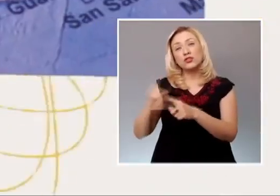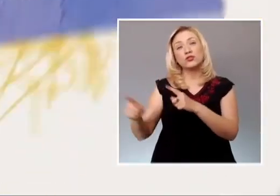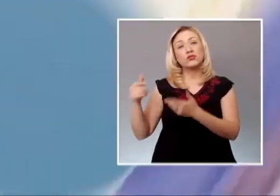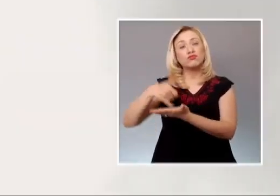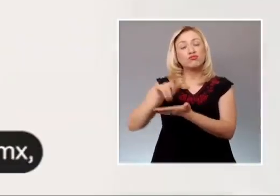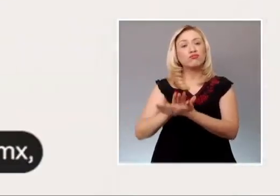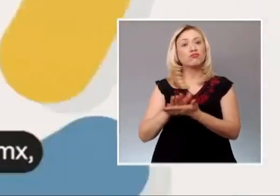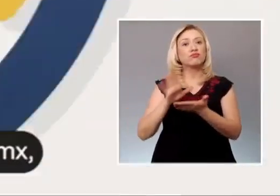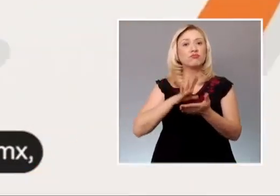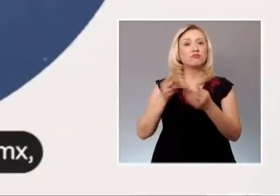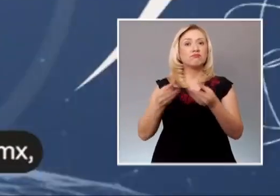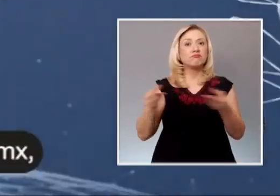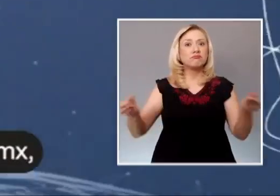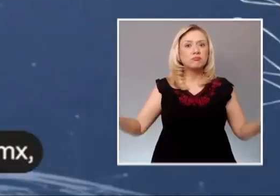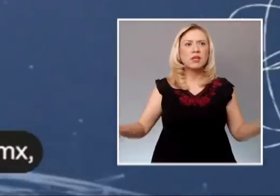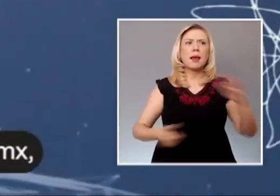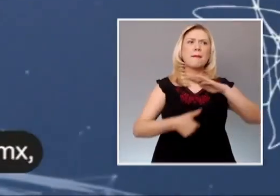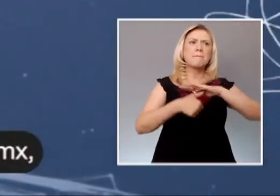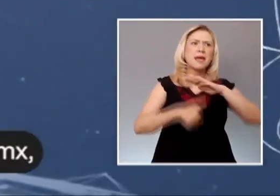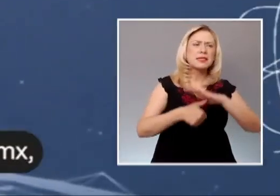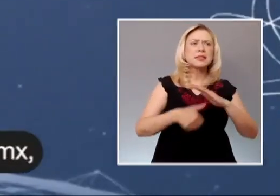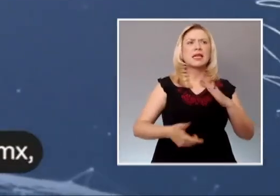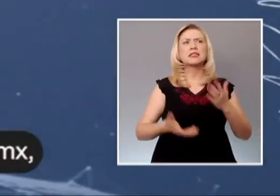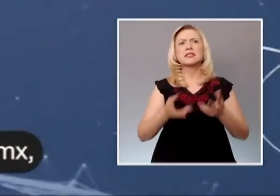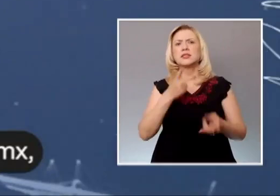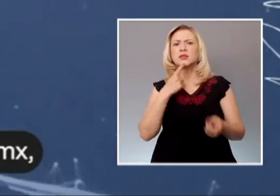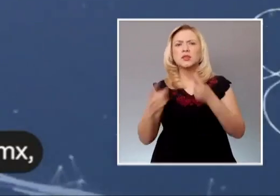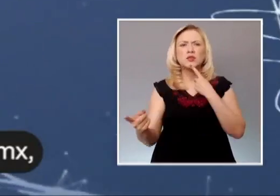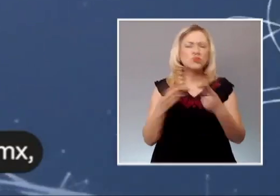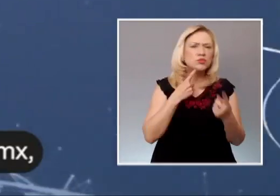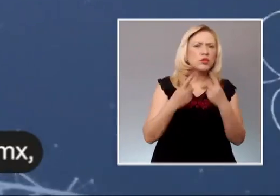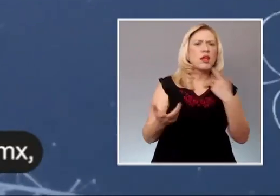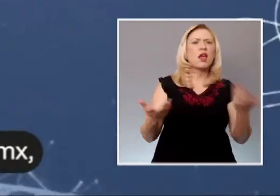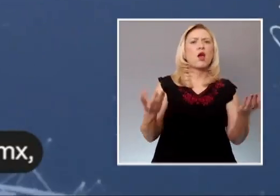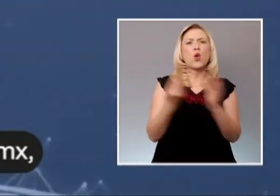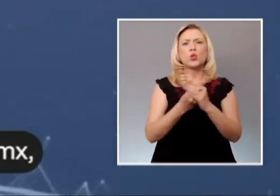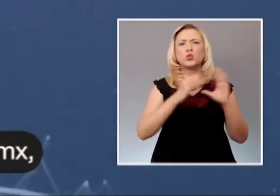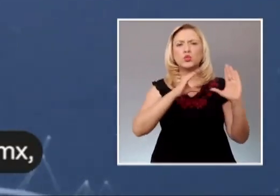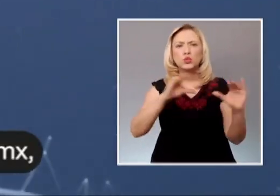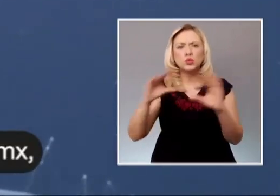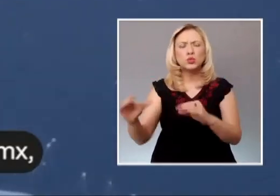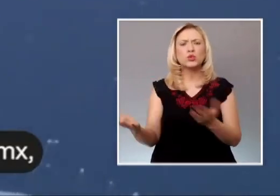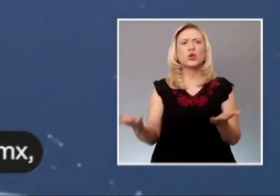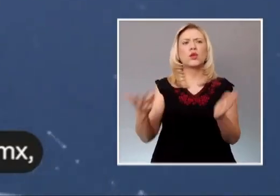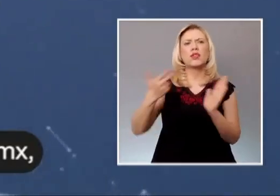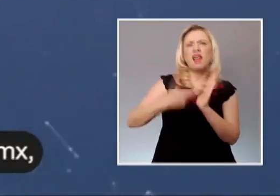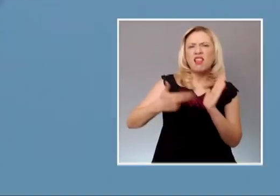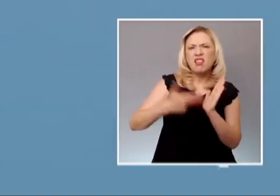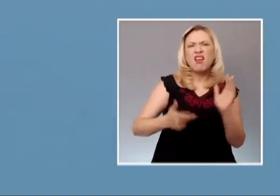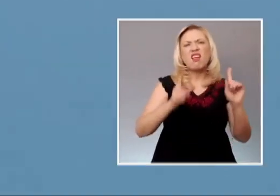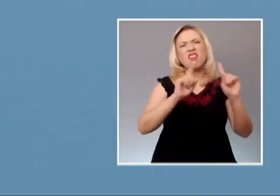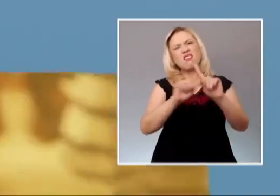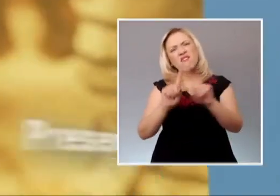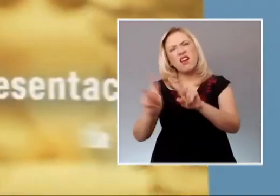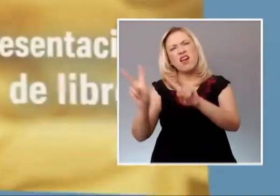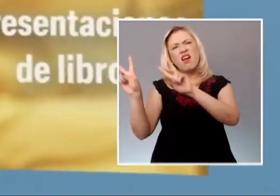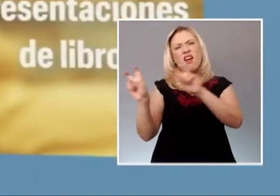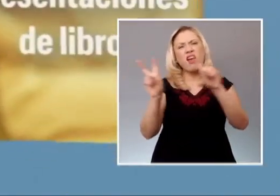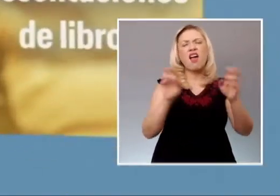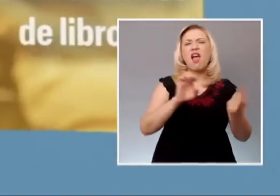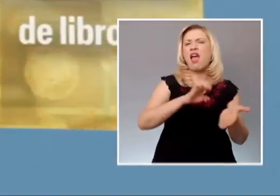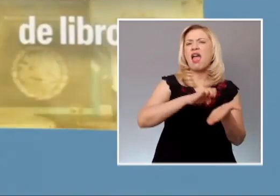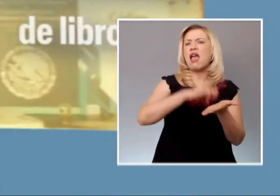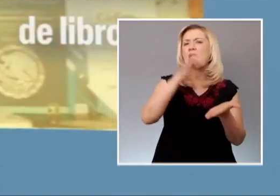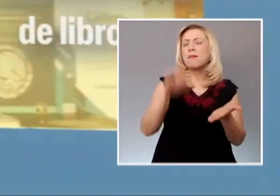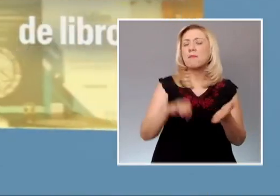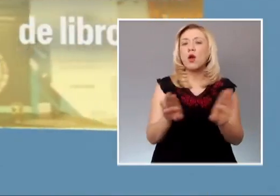talleres y conversatorios en los que se abordarán distintos temas como el derecho al mínimo vital,